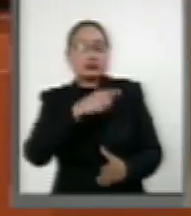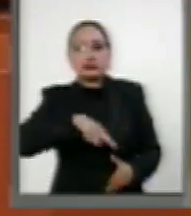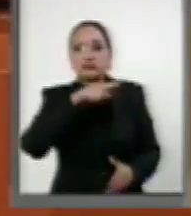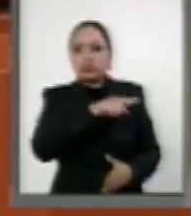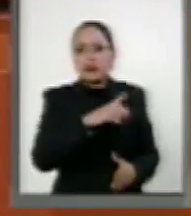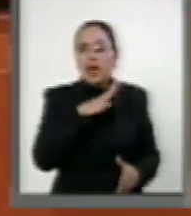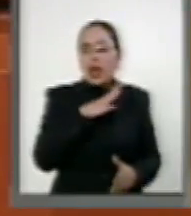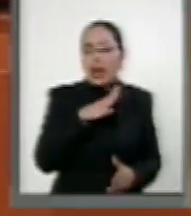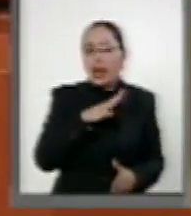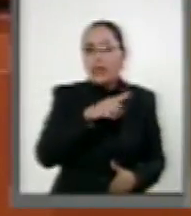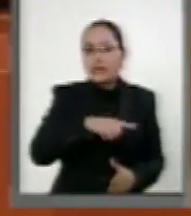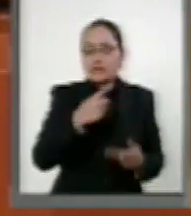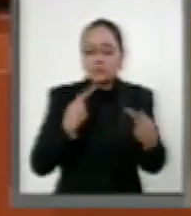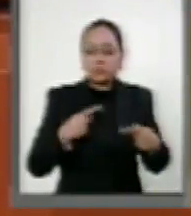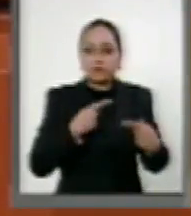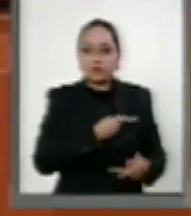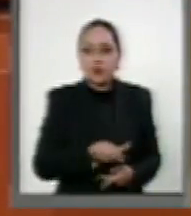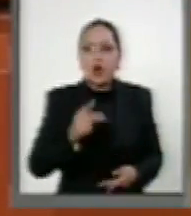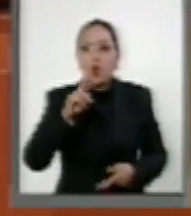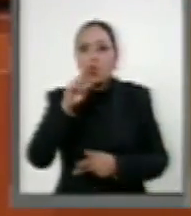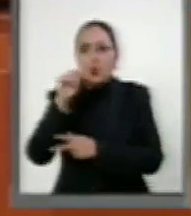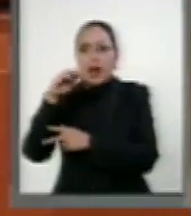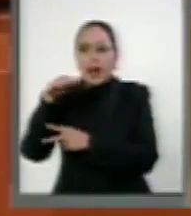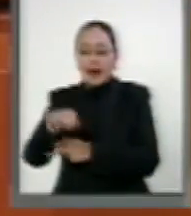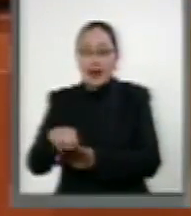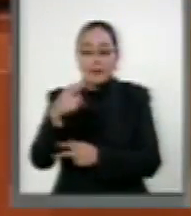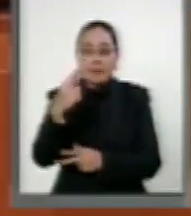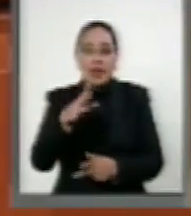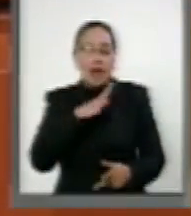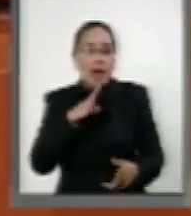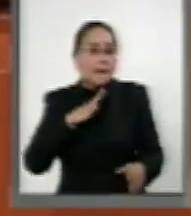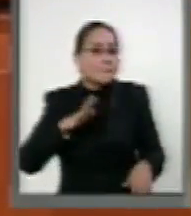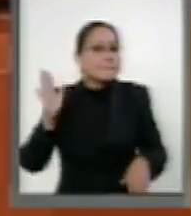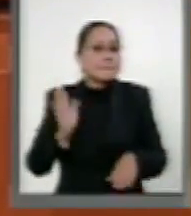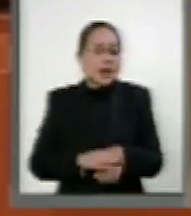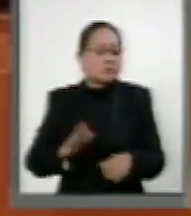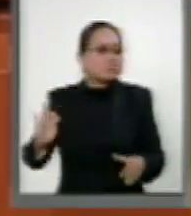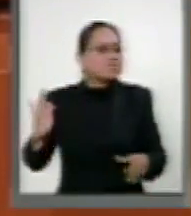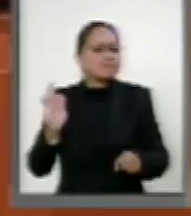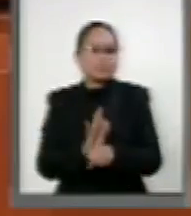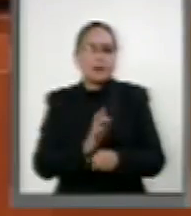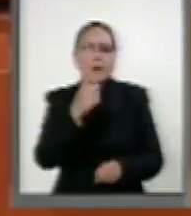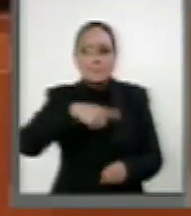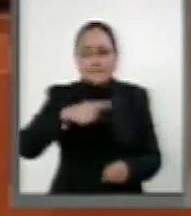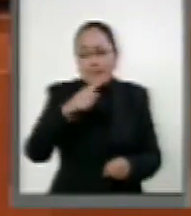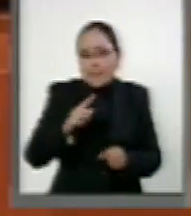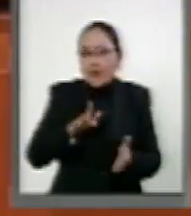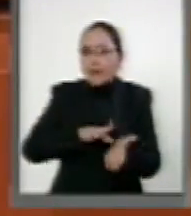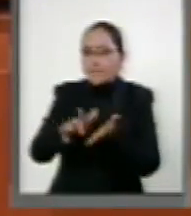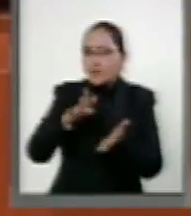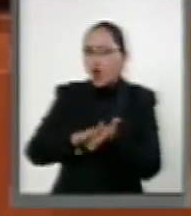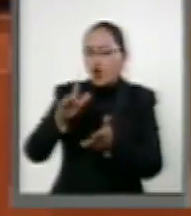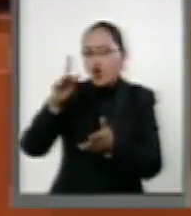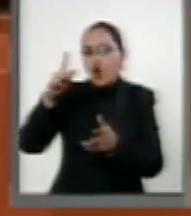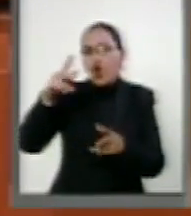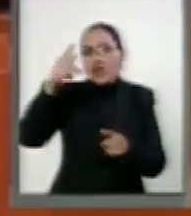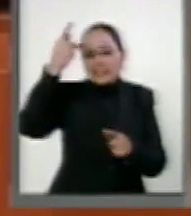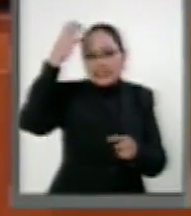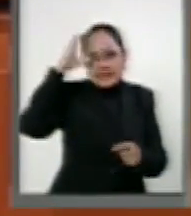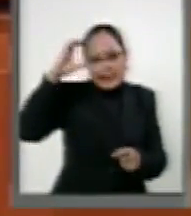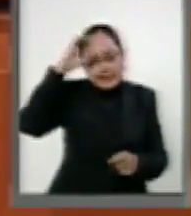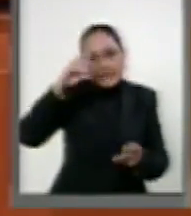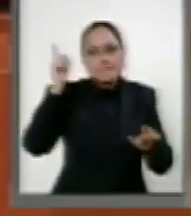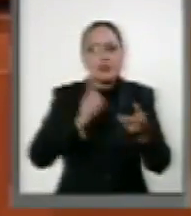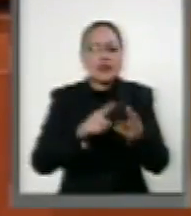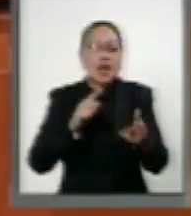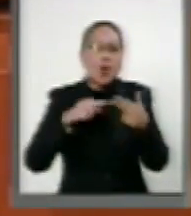servicio de la sociedad su capacidad humana, técnica y científica para develar la realidad y ayudar a enfrentar la